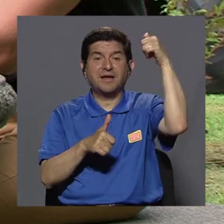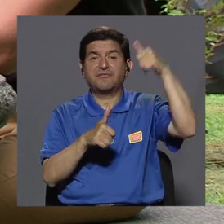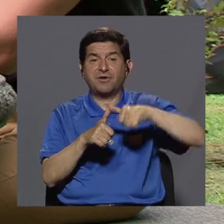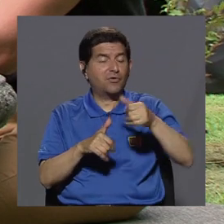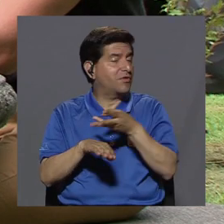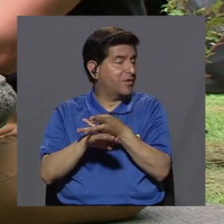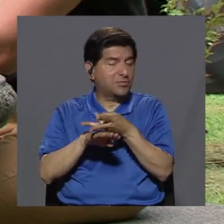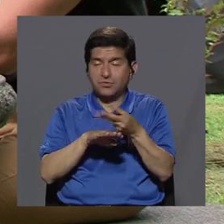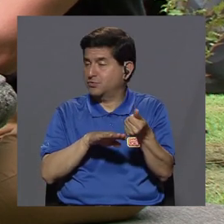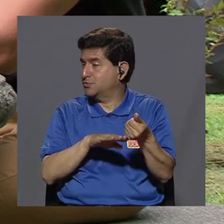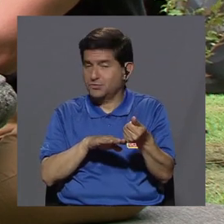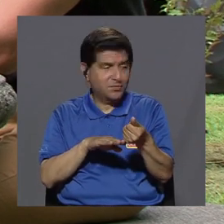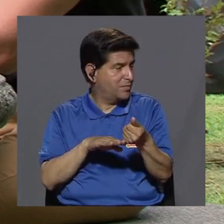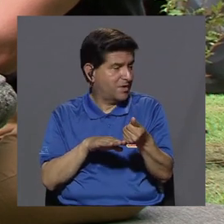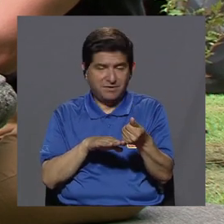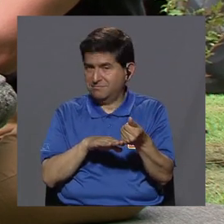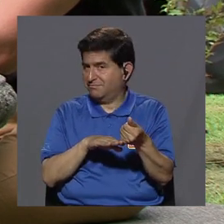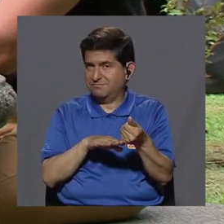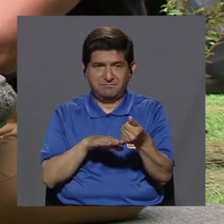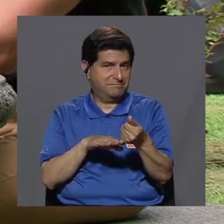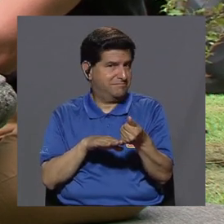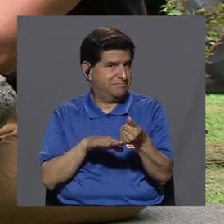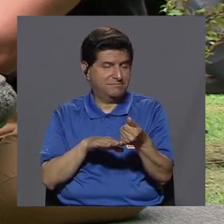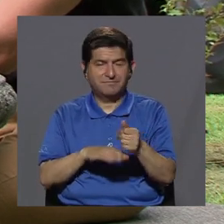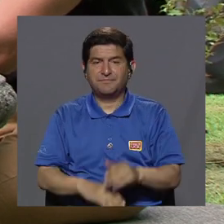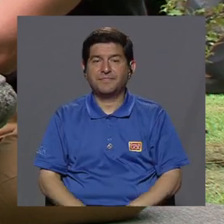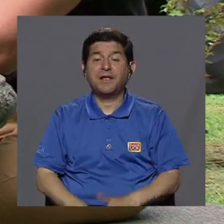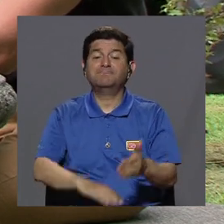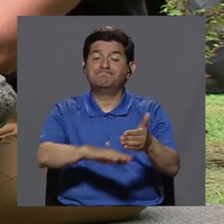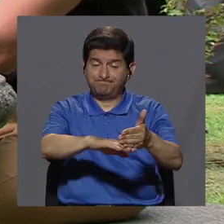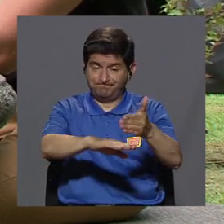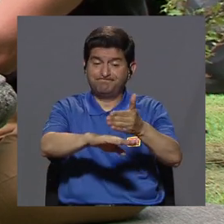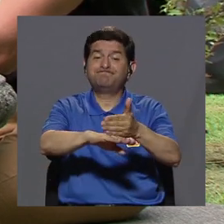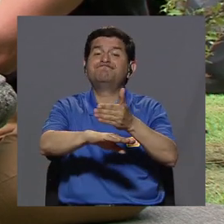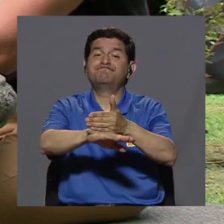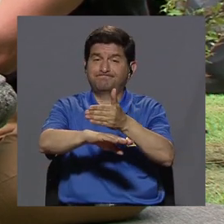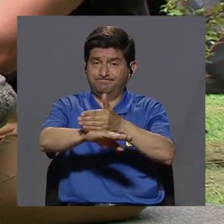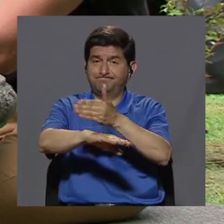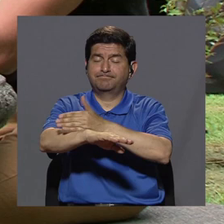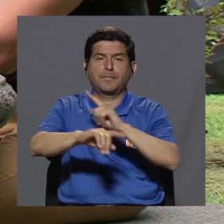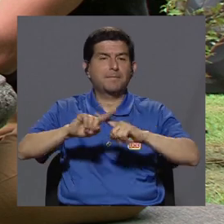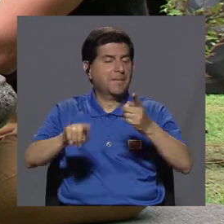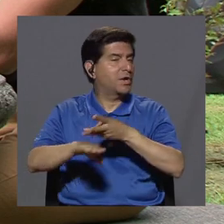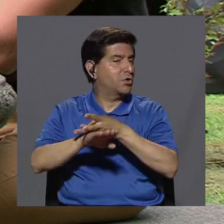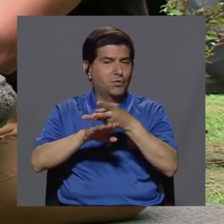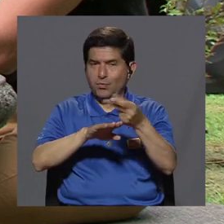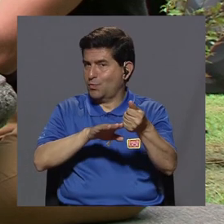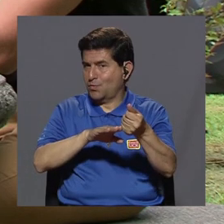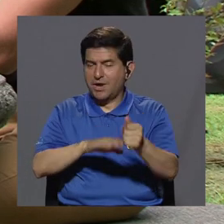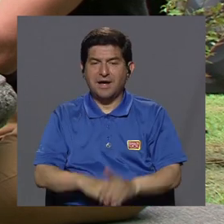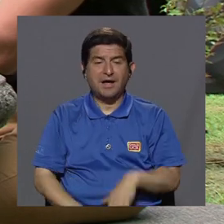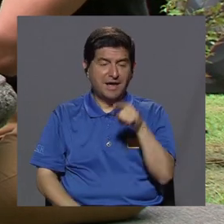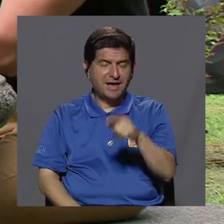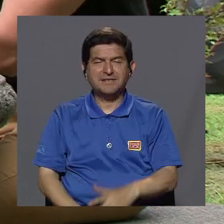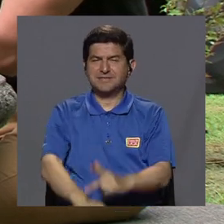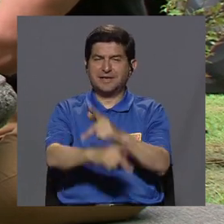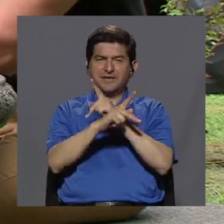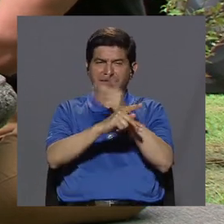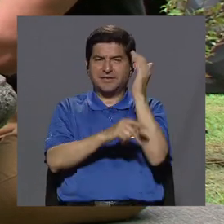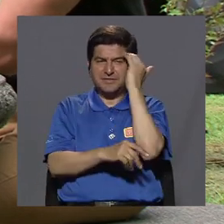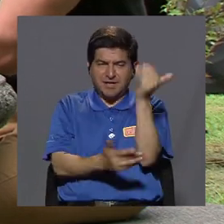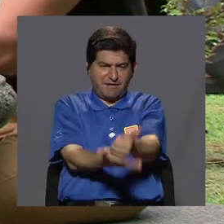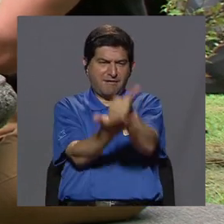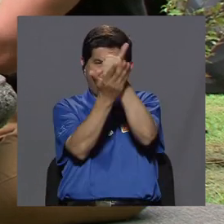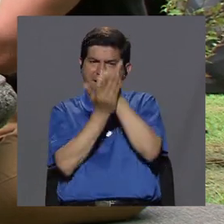no tiene cura, más que todo, es progresiva, verdad, pero no tiene cura. Entonces, esa